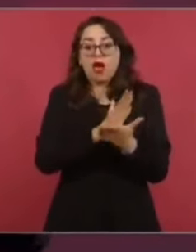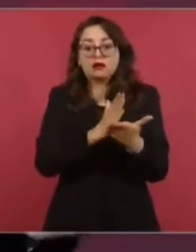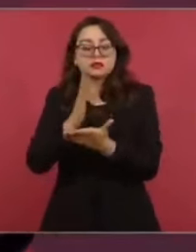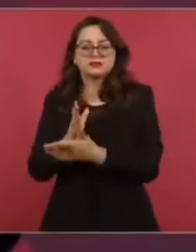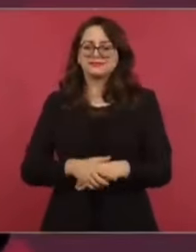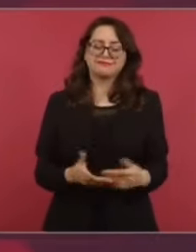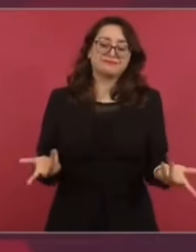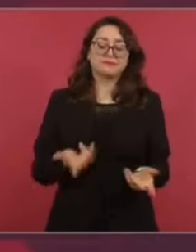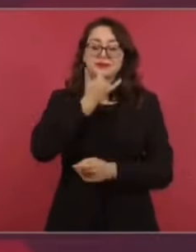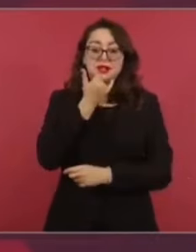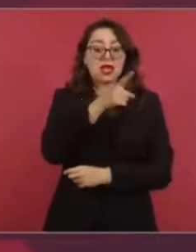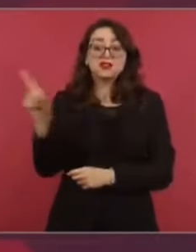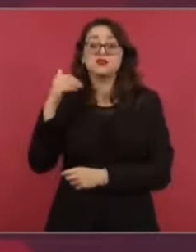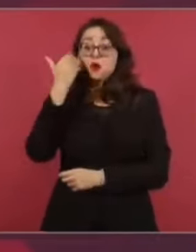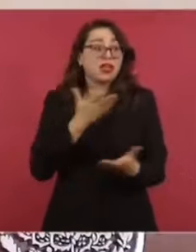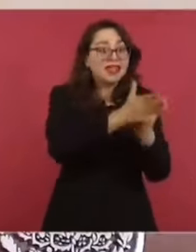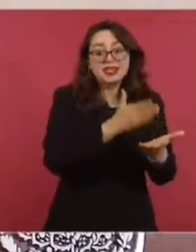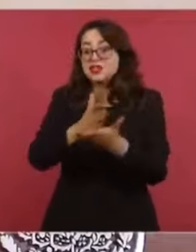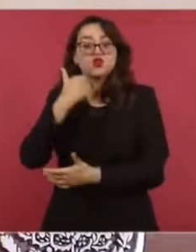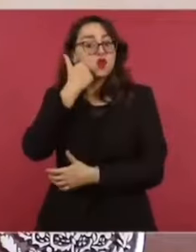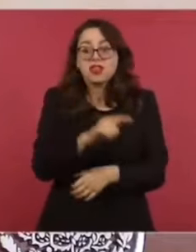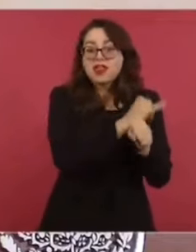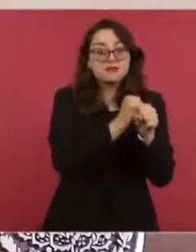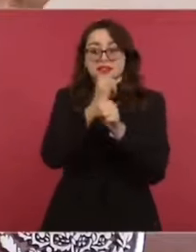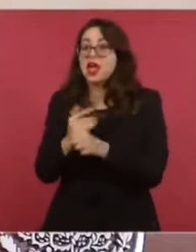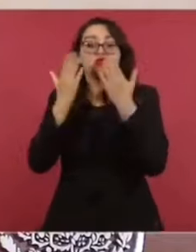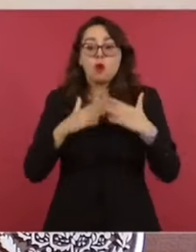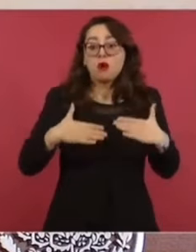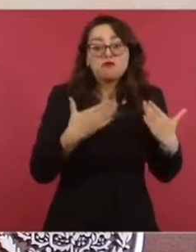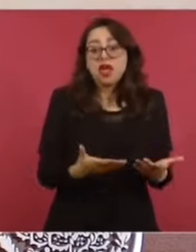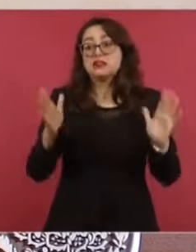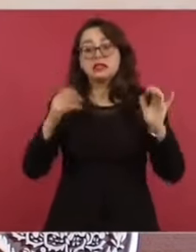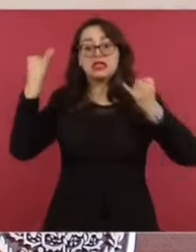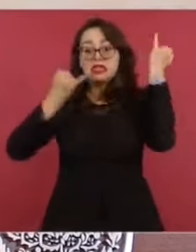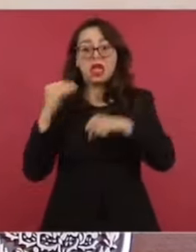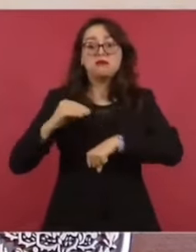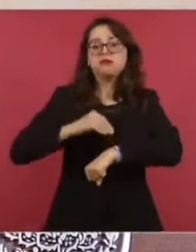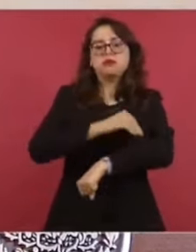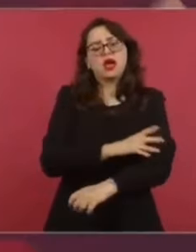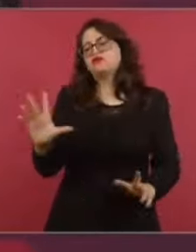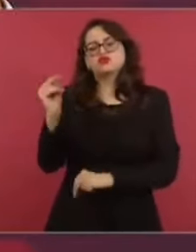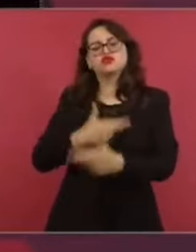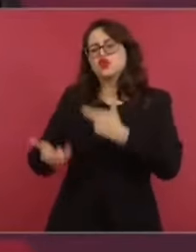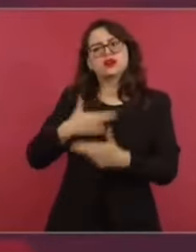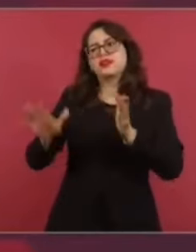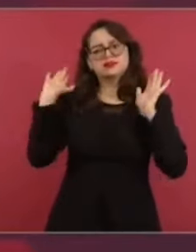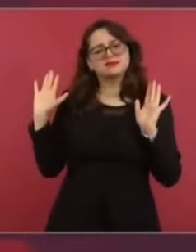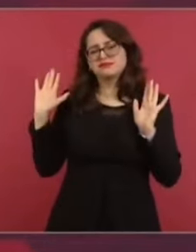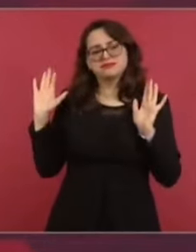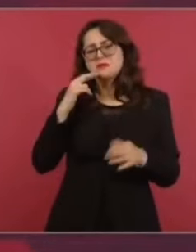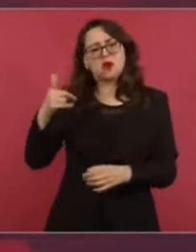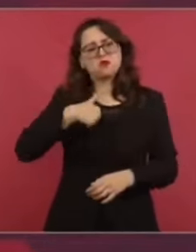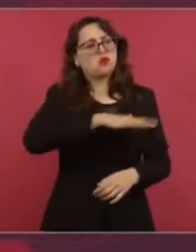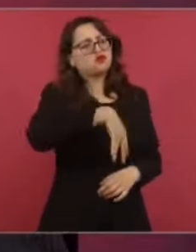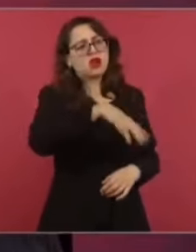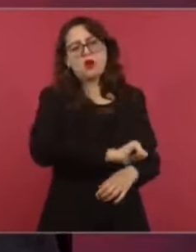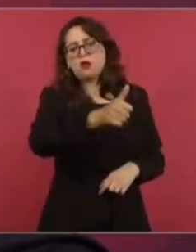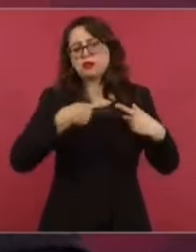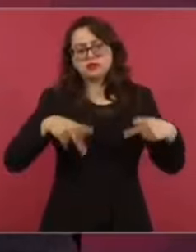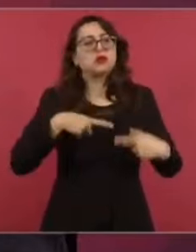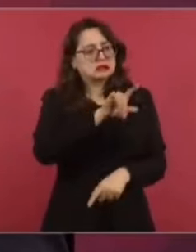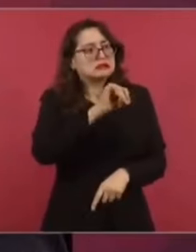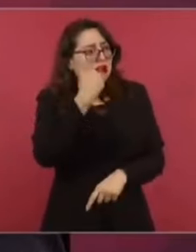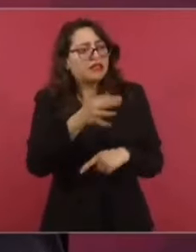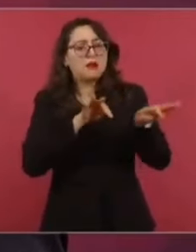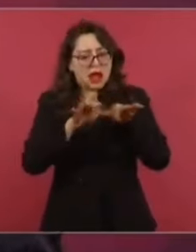ellos no tienen convicciones y no tienen confianza, mejor que no regresen. Y ya buscamos a otras personas que